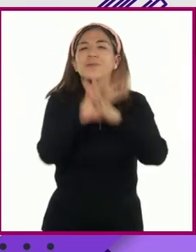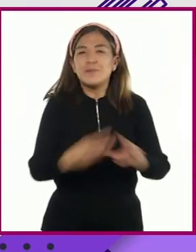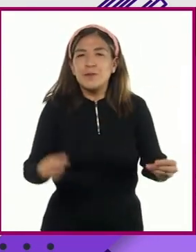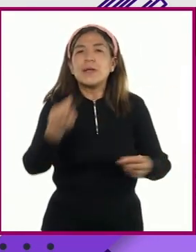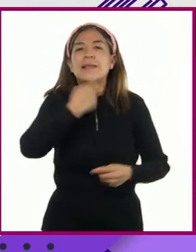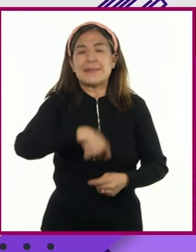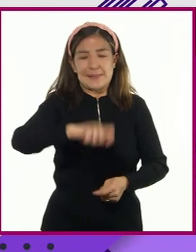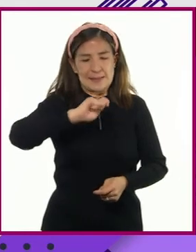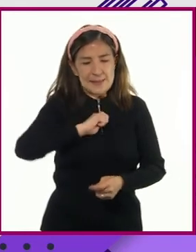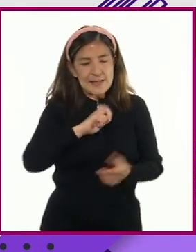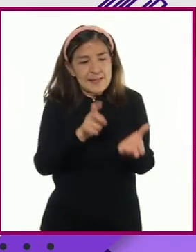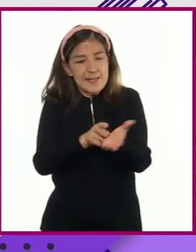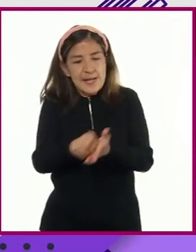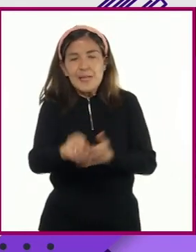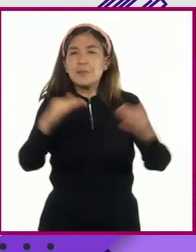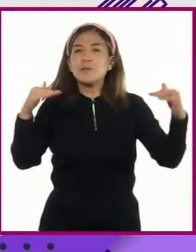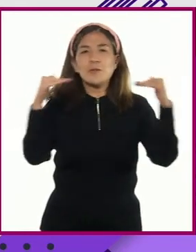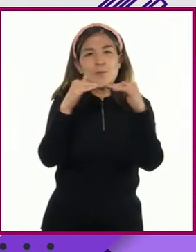derechos.